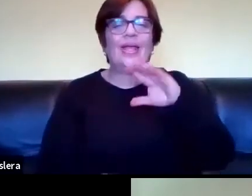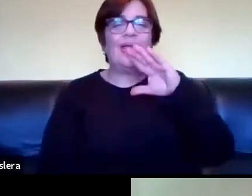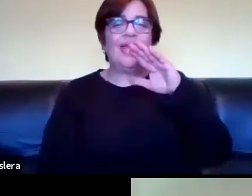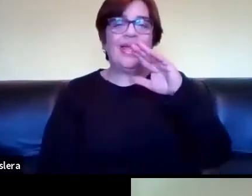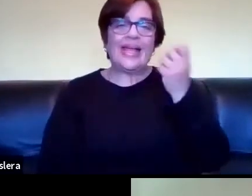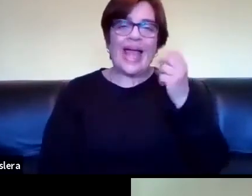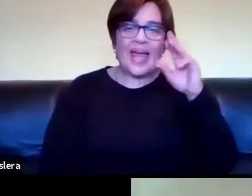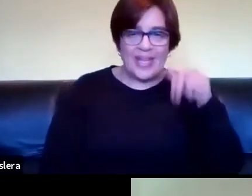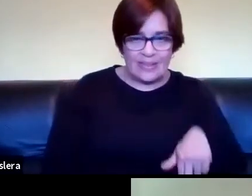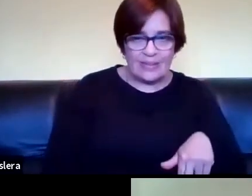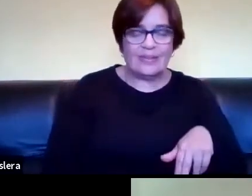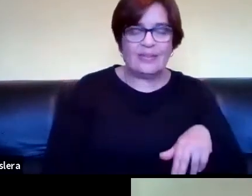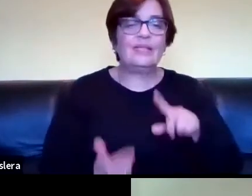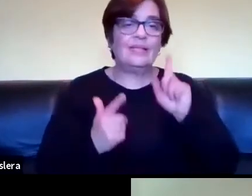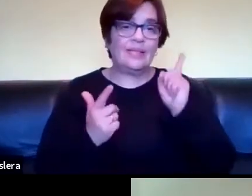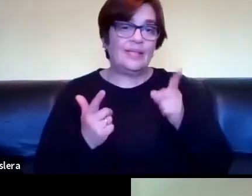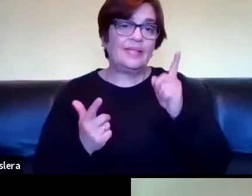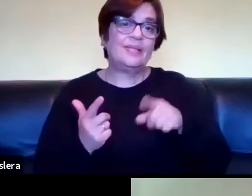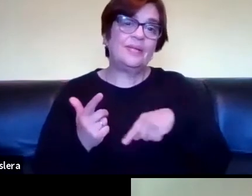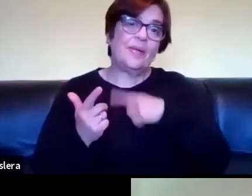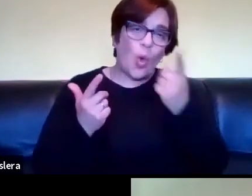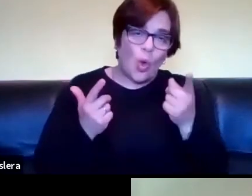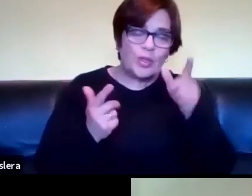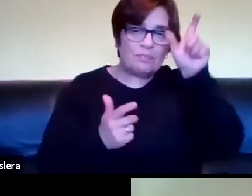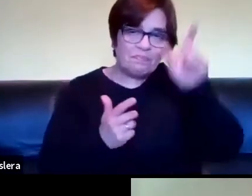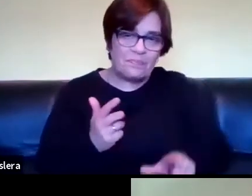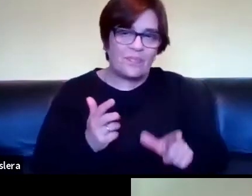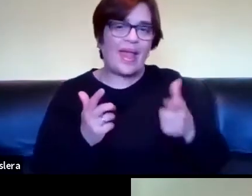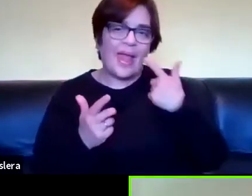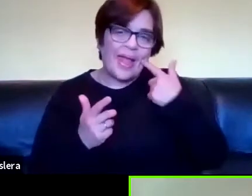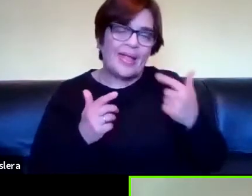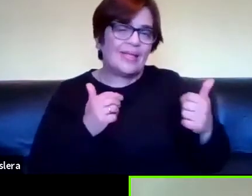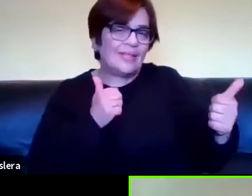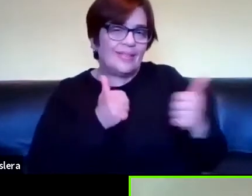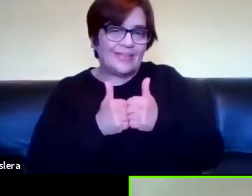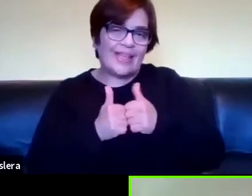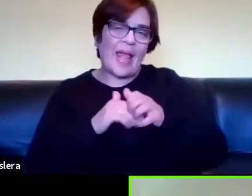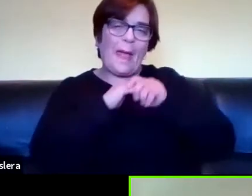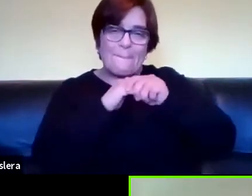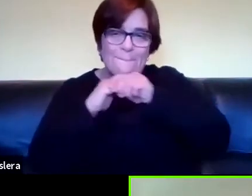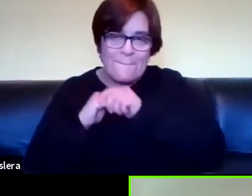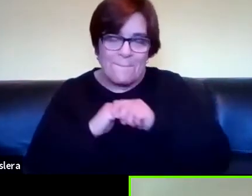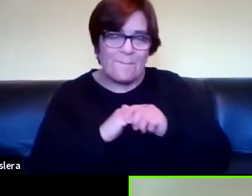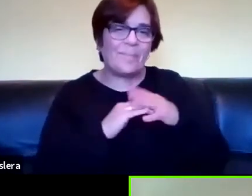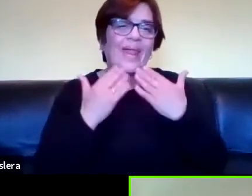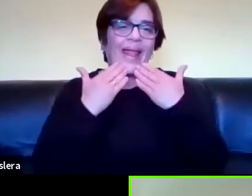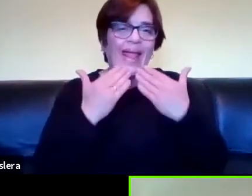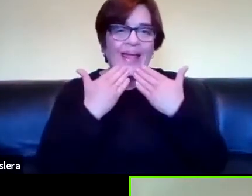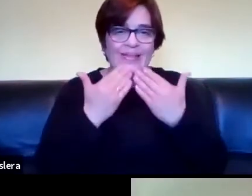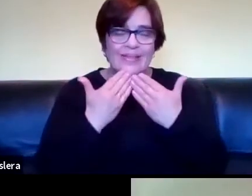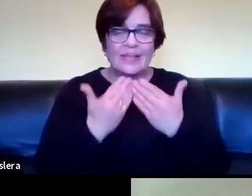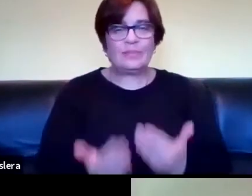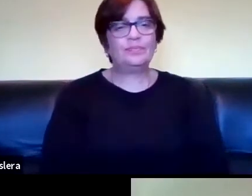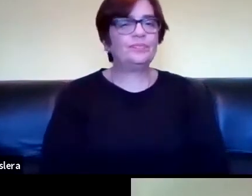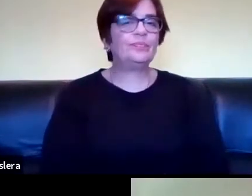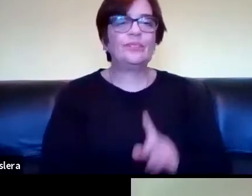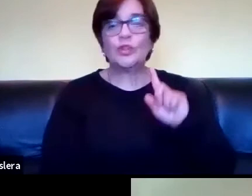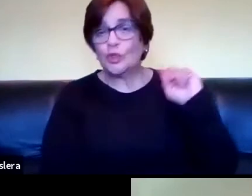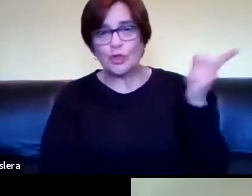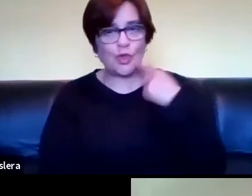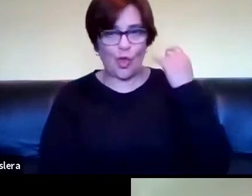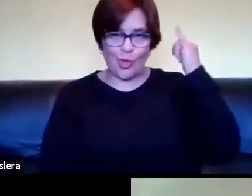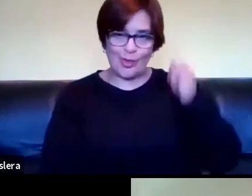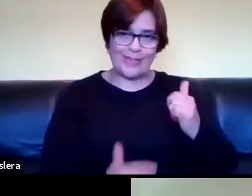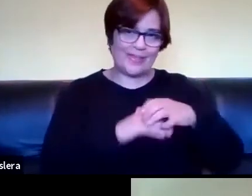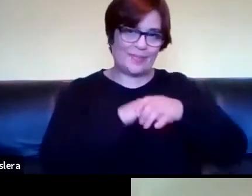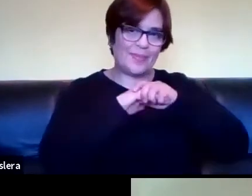veía también que estaba Paribanú en la vuelta acompañándonos amigos muchas gracias todos amigos todos